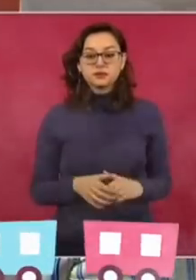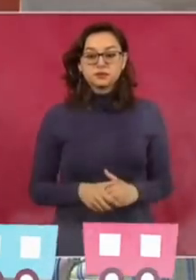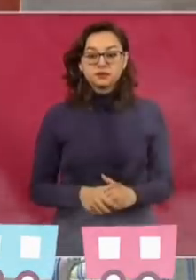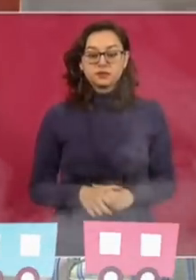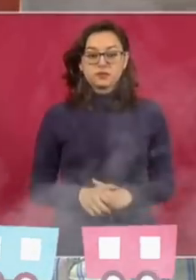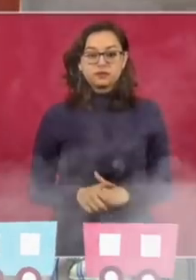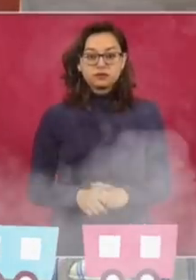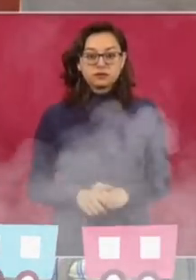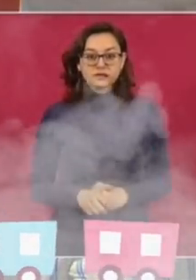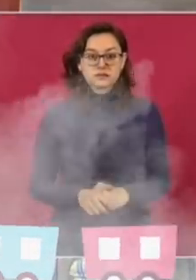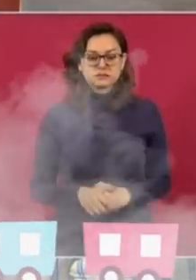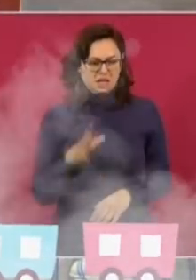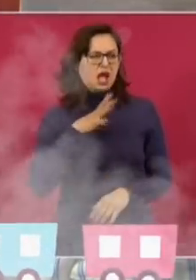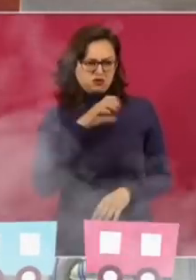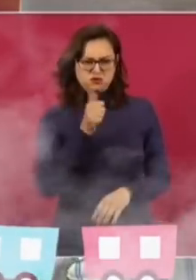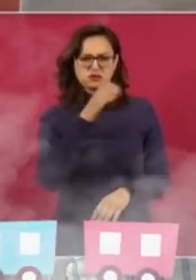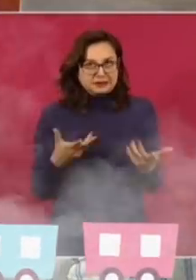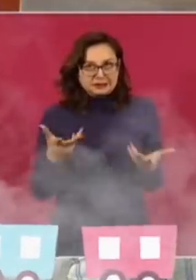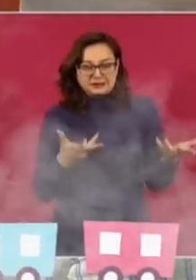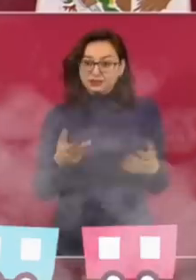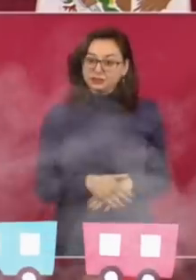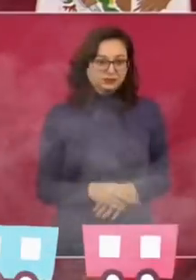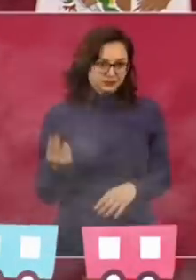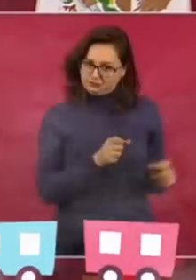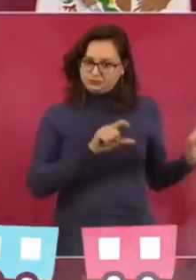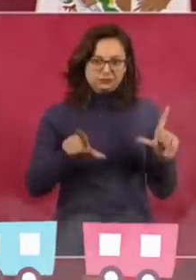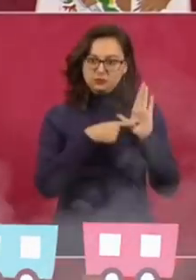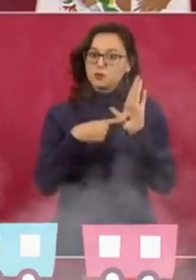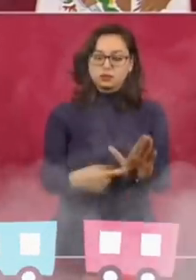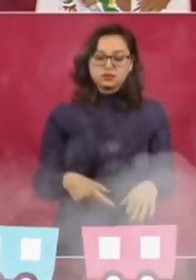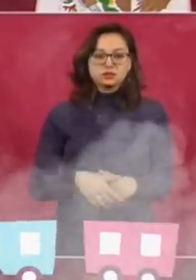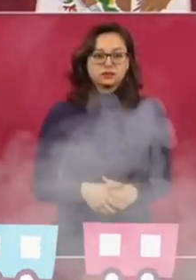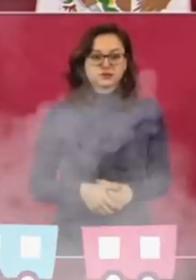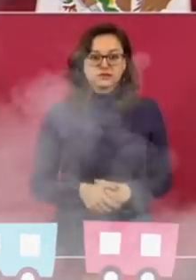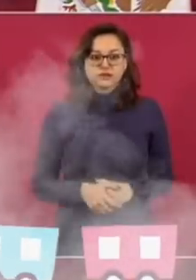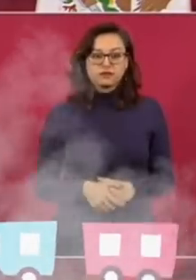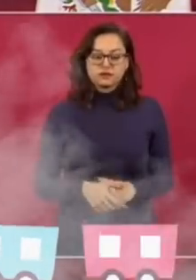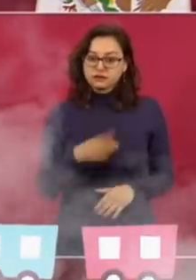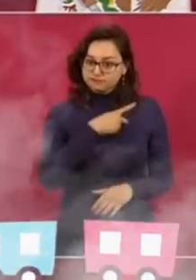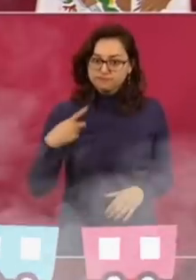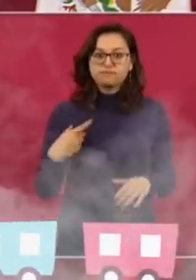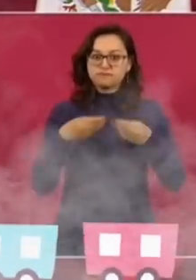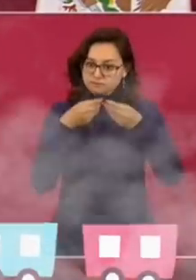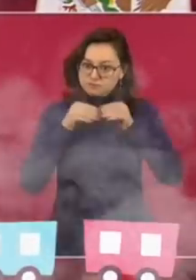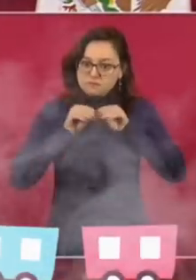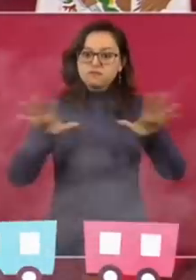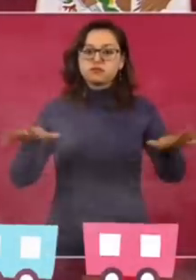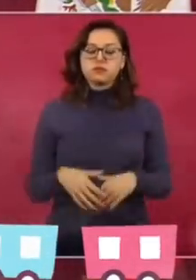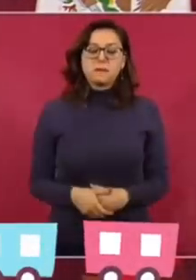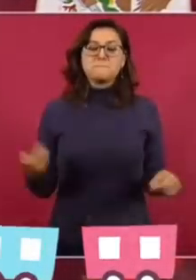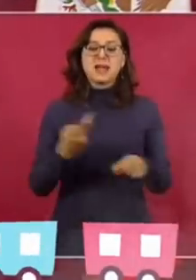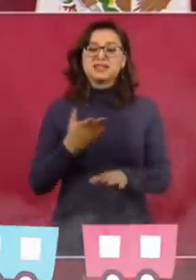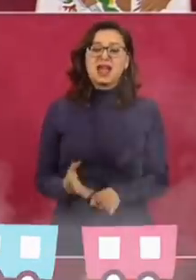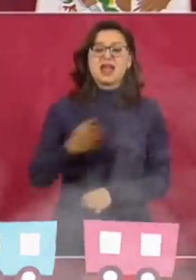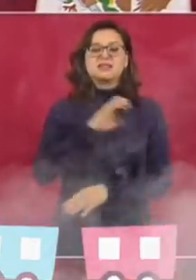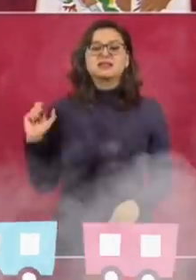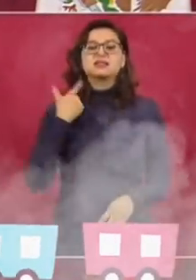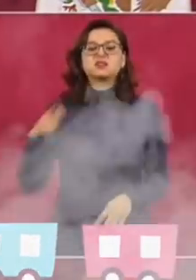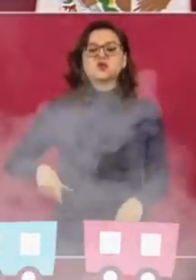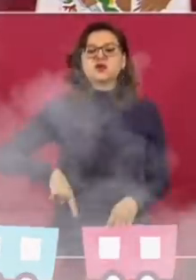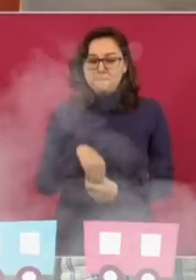¿Y no tienes más fotos? A ver. Hay que hacer cada vez más pública la vida pública. ¿Qué caracterizaba al régimen de corrupción anterior?